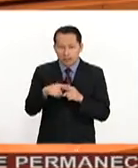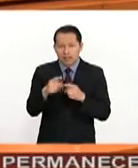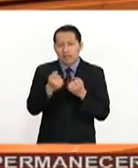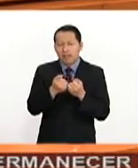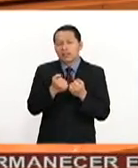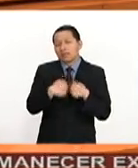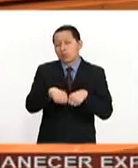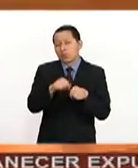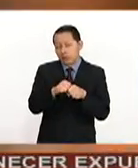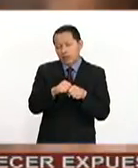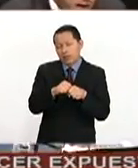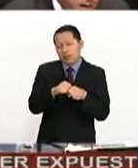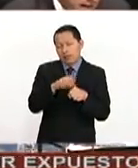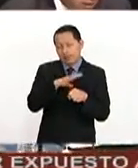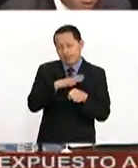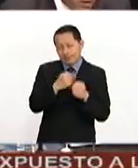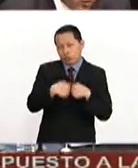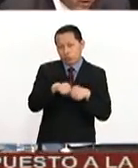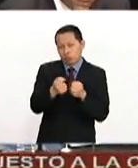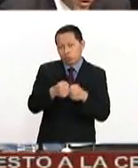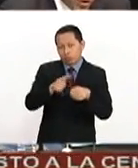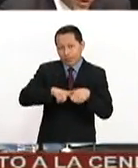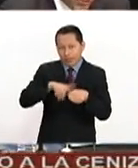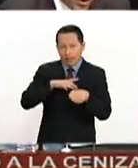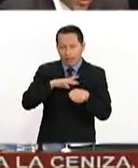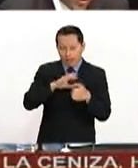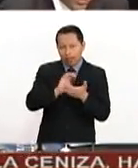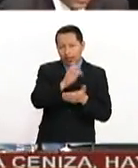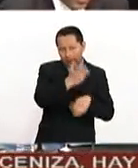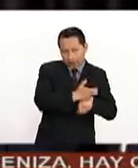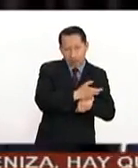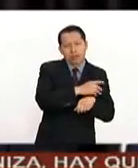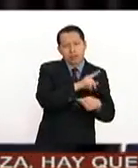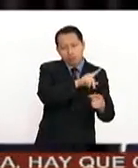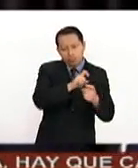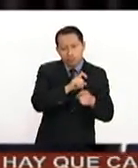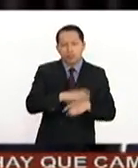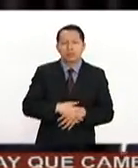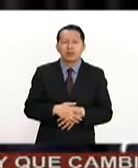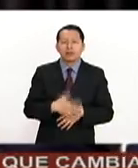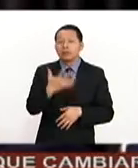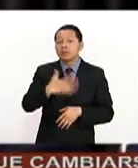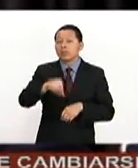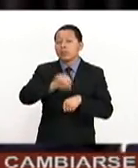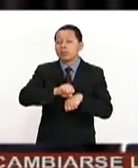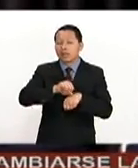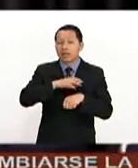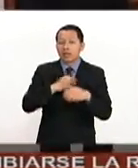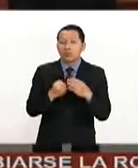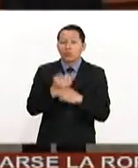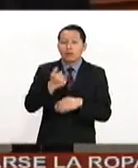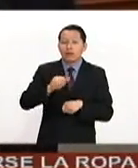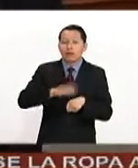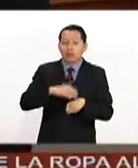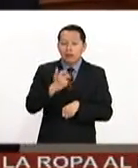hechos en los Estados Unidos. Luis Videgaray destacó que en las primeras cinco semanas de la nueva administración de Estados Unidos, se han abierto los